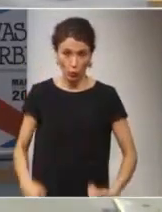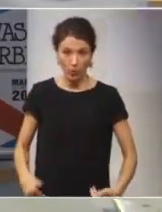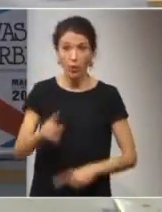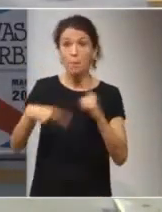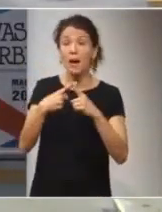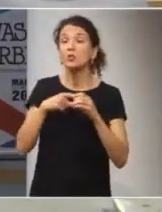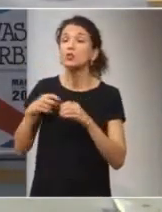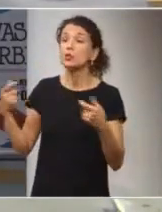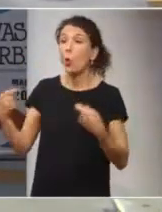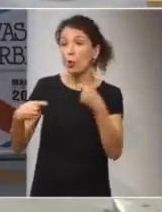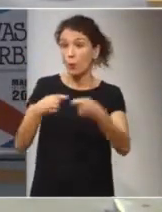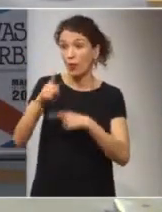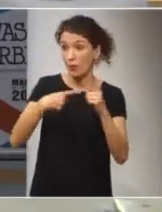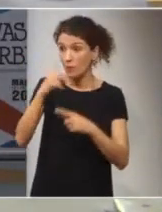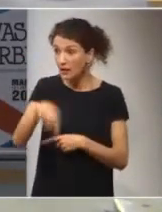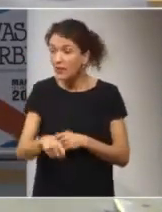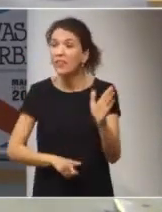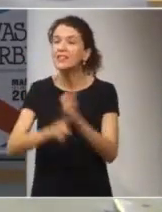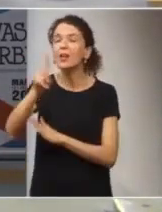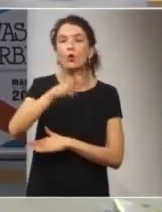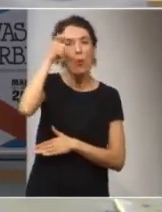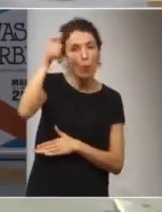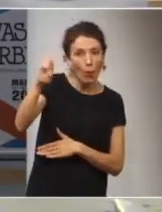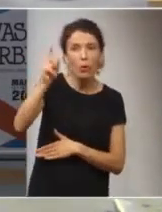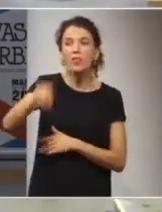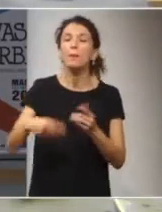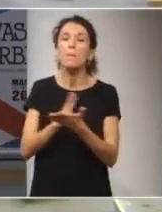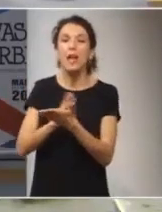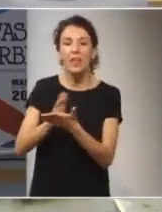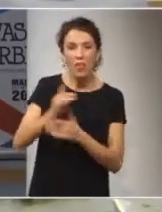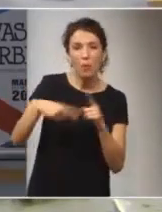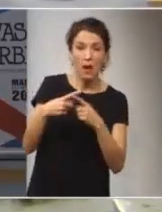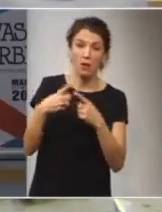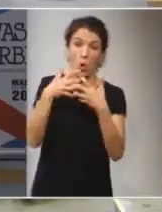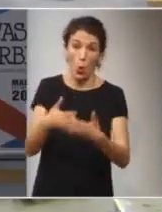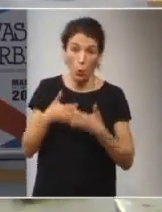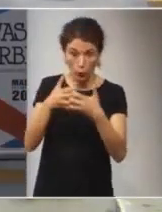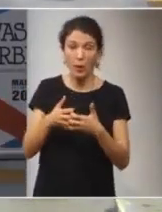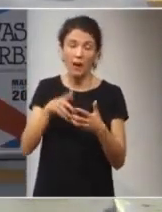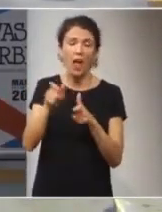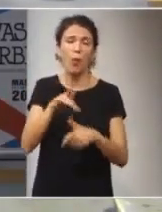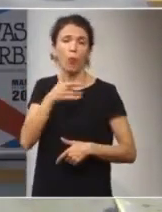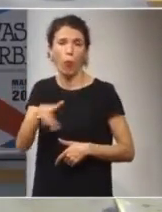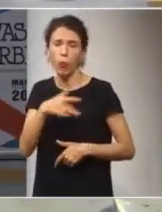cooperación, el desarrollo de los pueblos, la mediación y la lucha contra la impunidad.